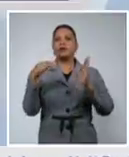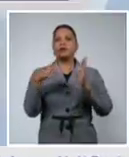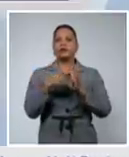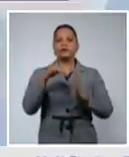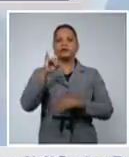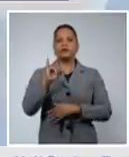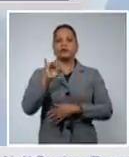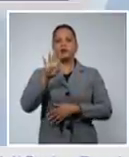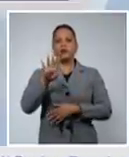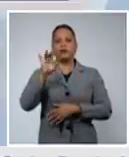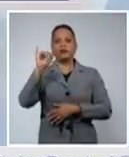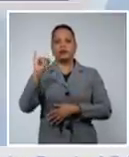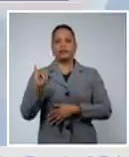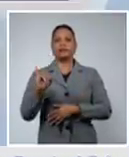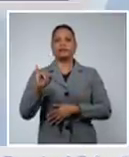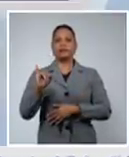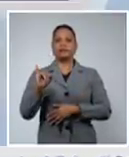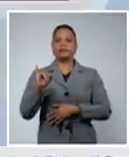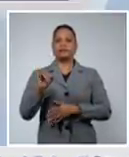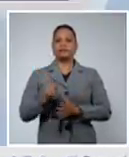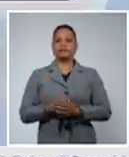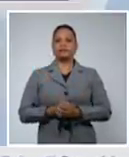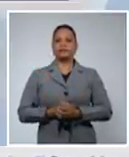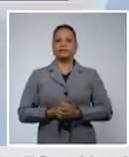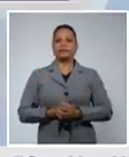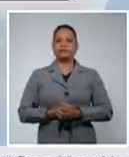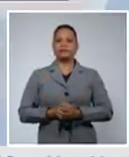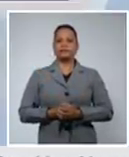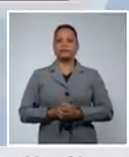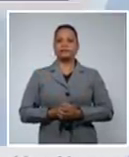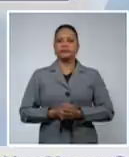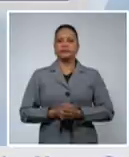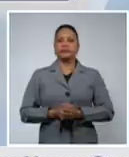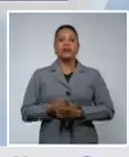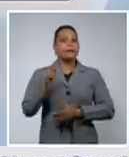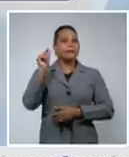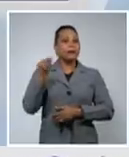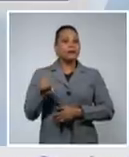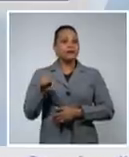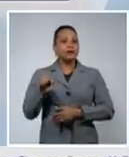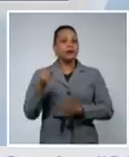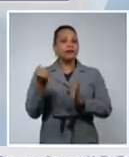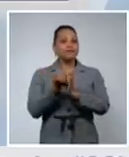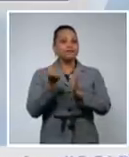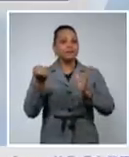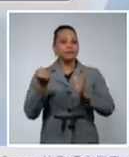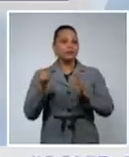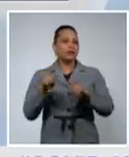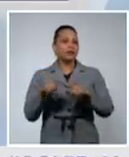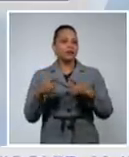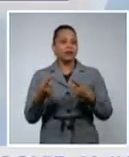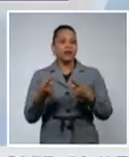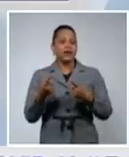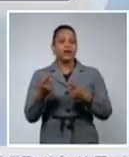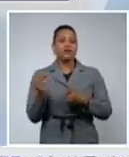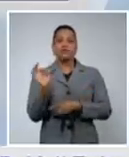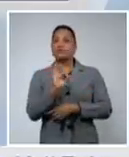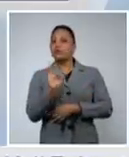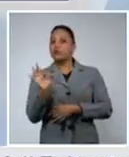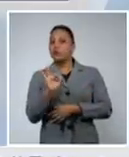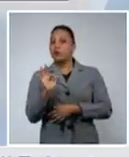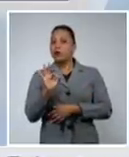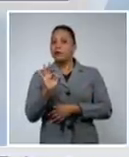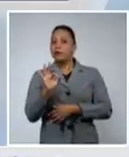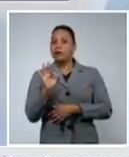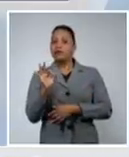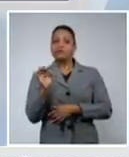.646. Estamos hablando de pacientes diagnosticados, que todavía no han negativizado,